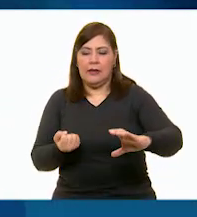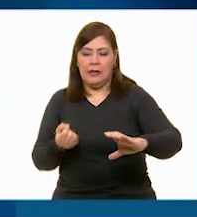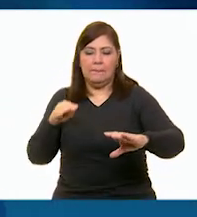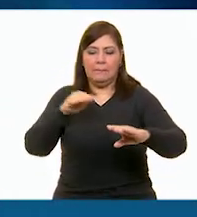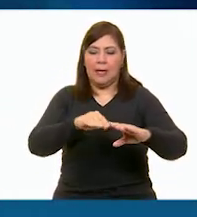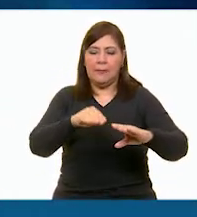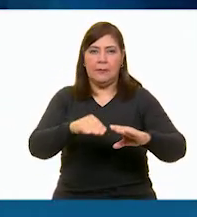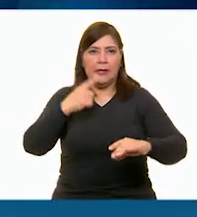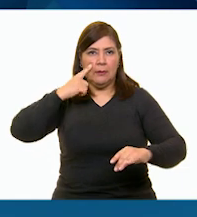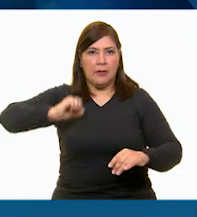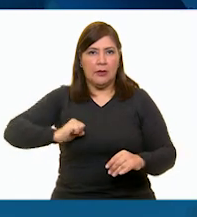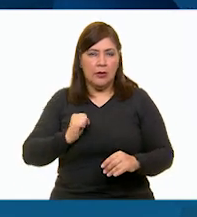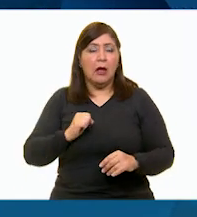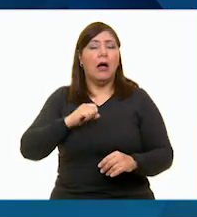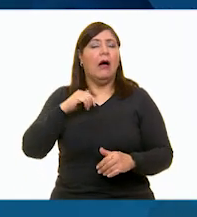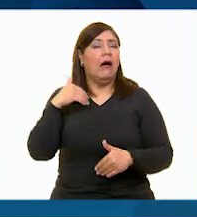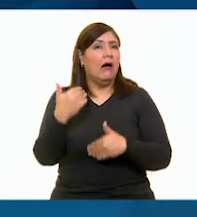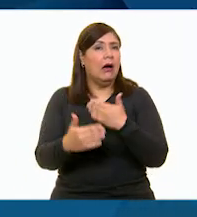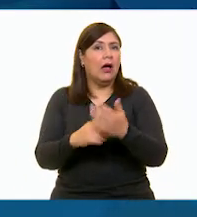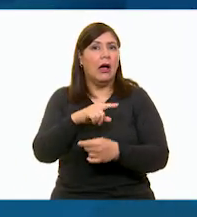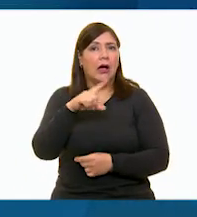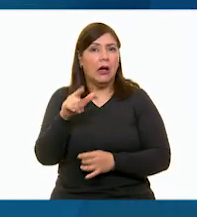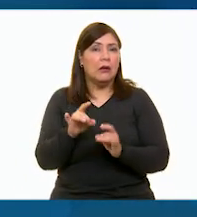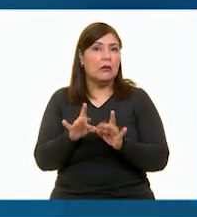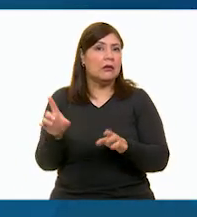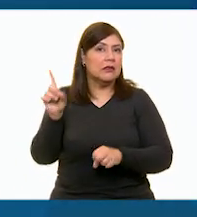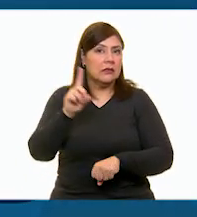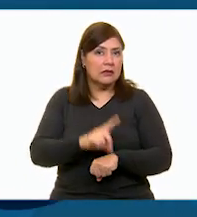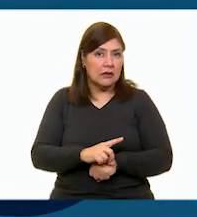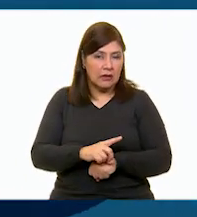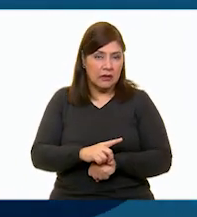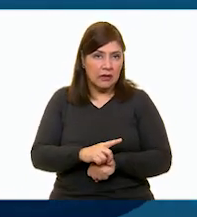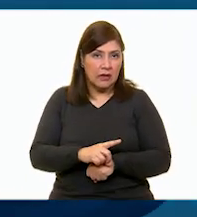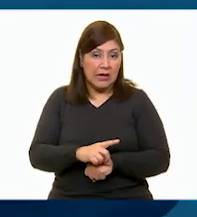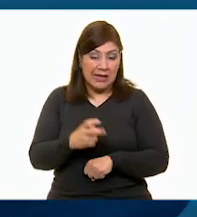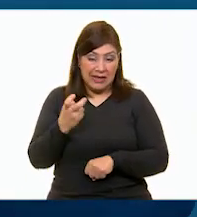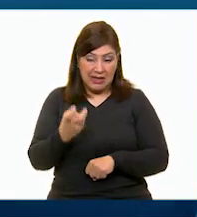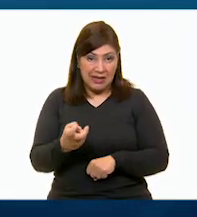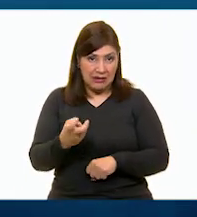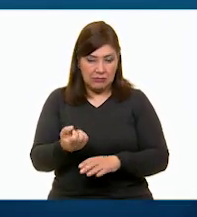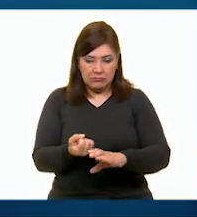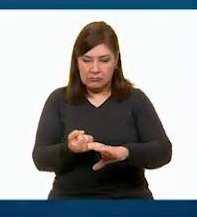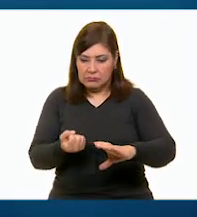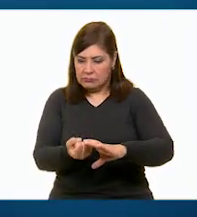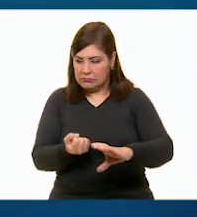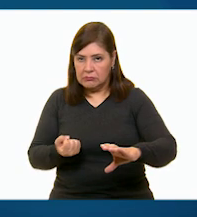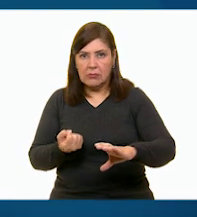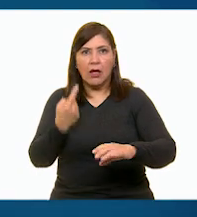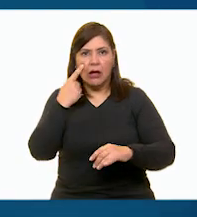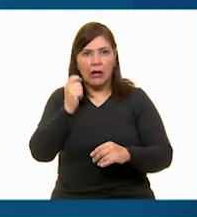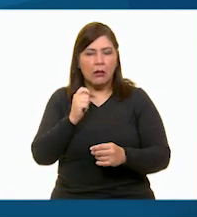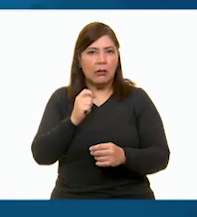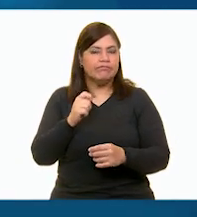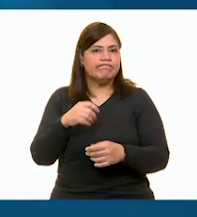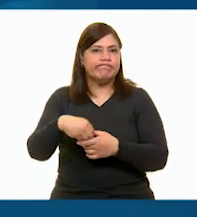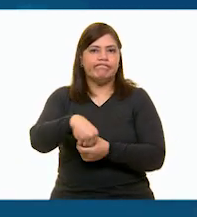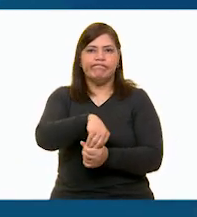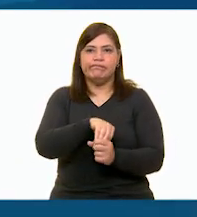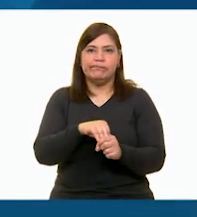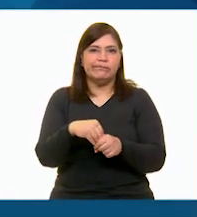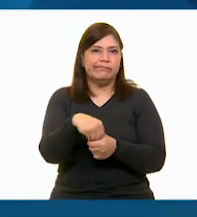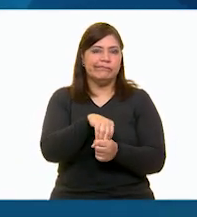Pero luego, un día, ese cajón se llenó por completo.